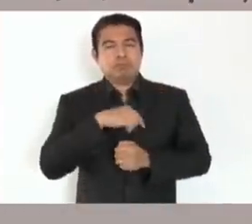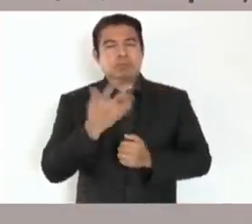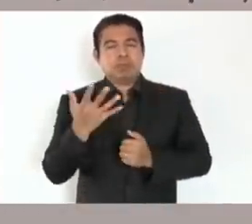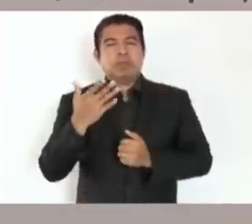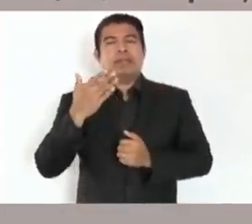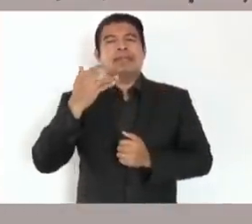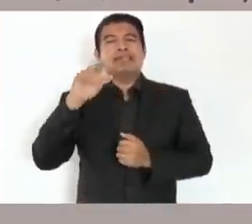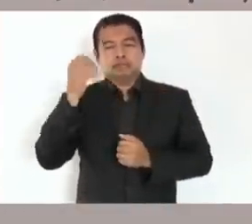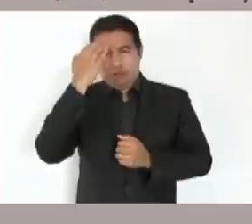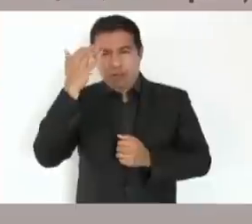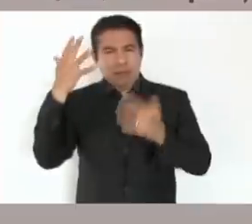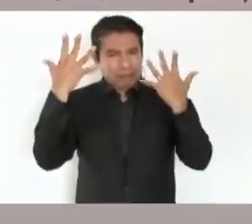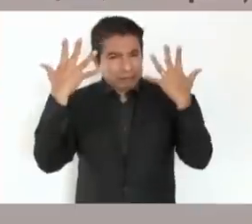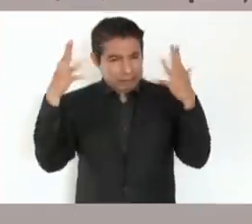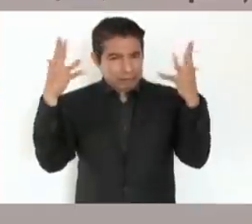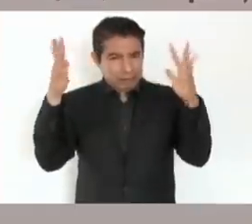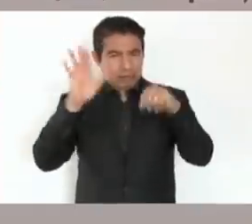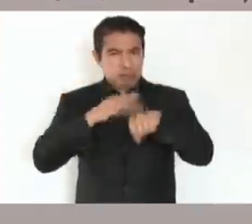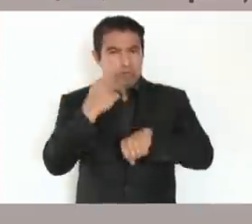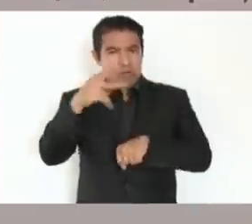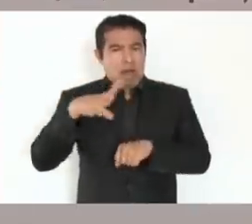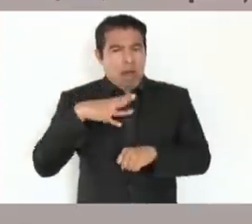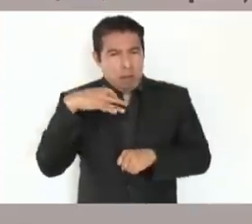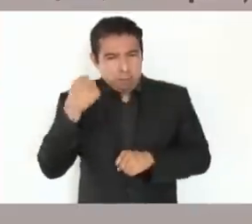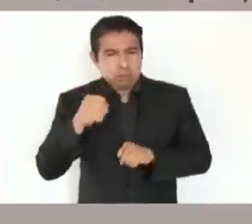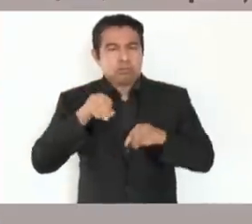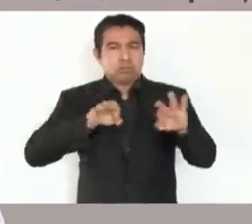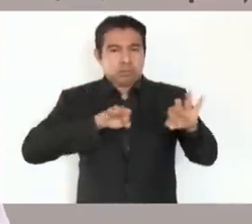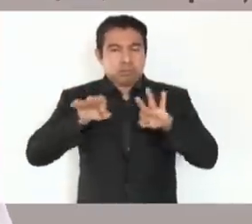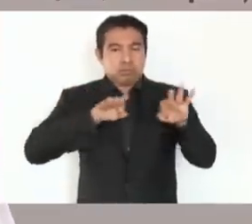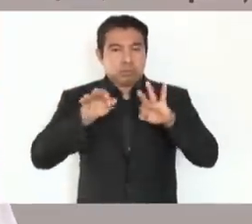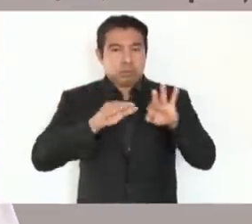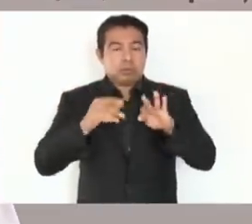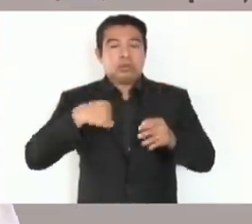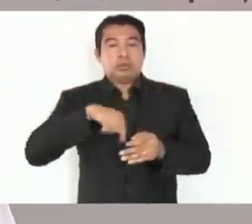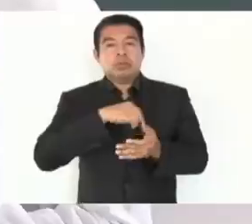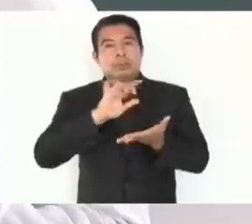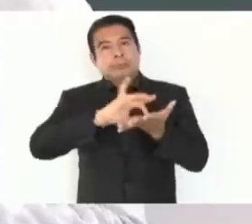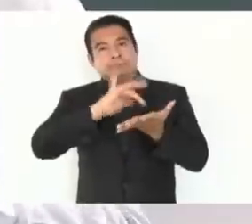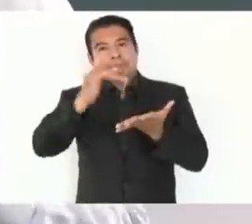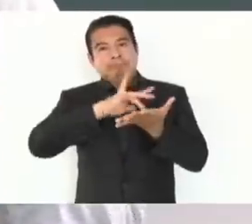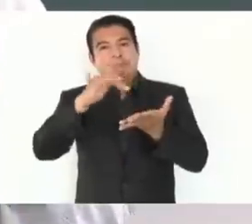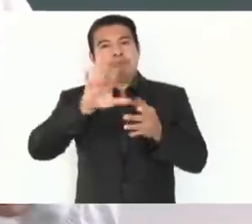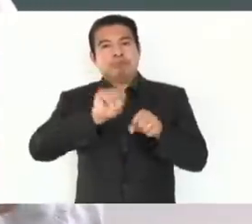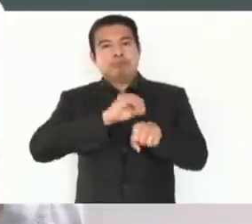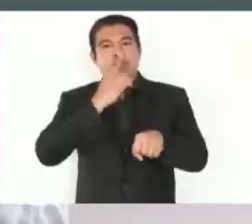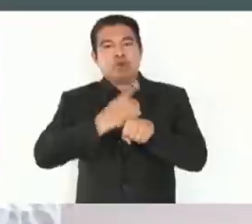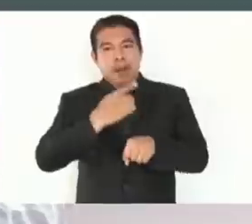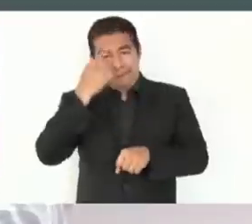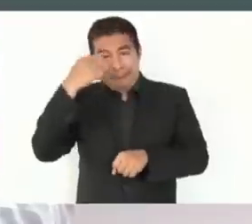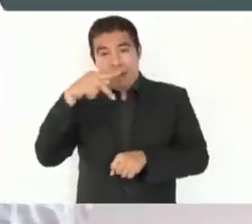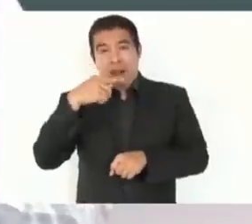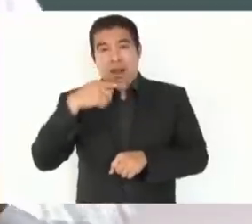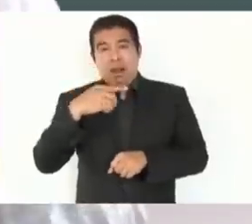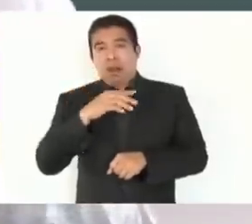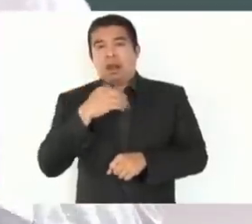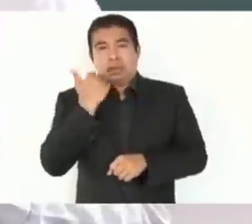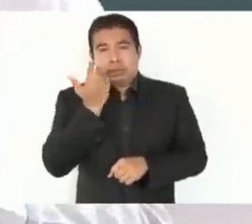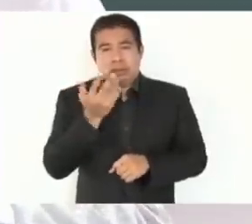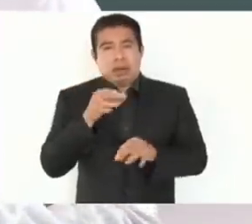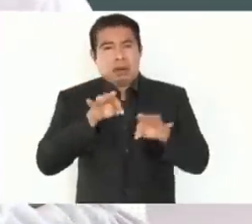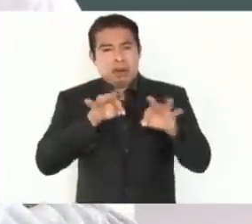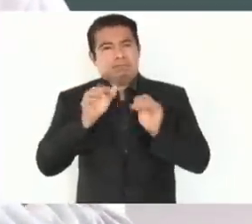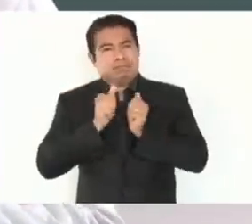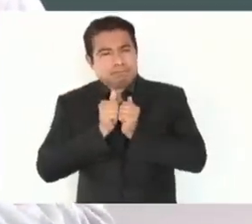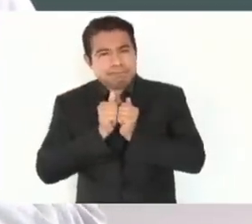su esfuerzo, y agradecemos la oportunidad que nos ha brindado de caminar a su lado y de conocer